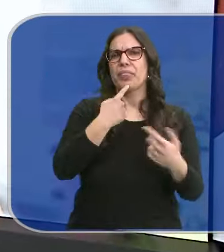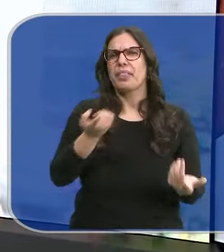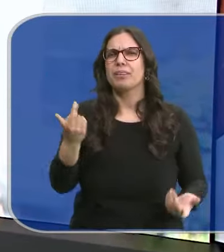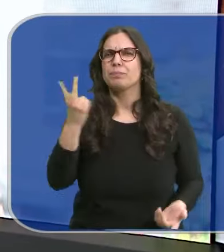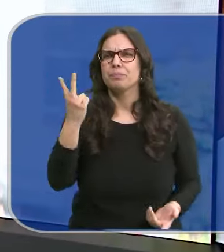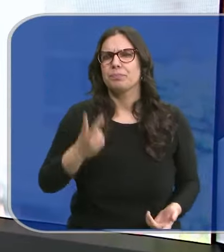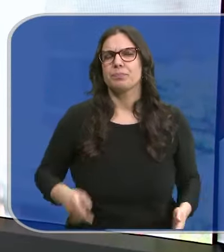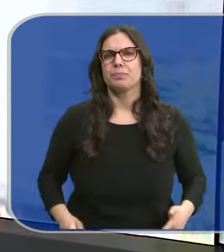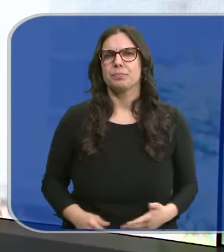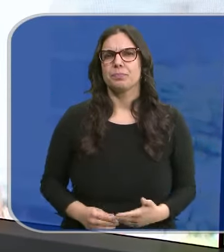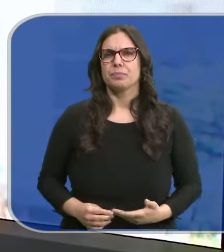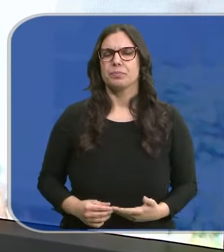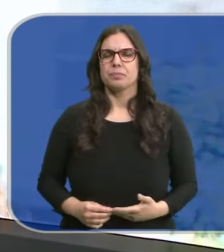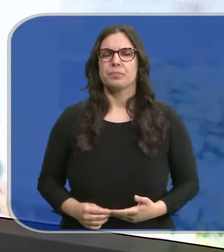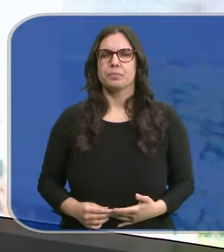Alterarrea.